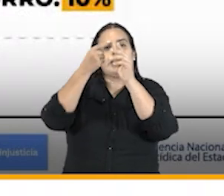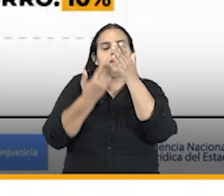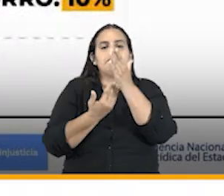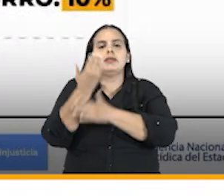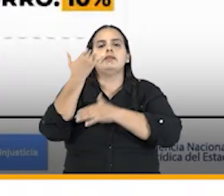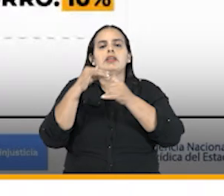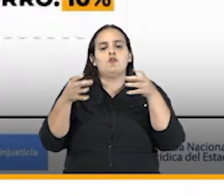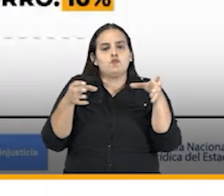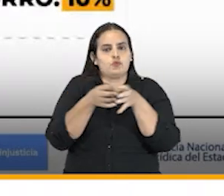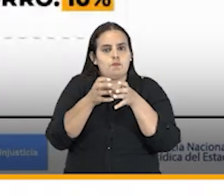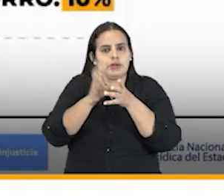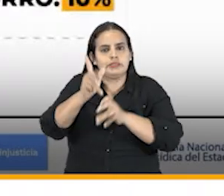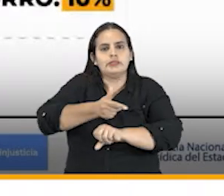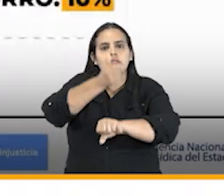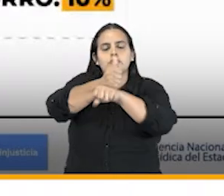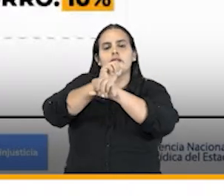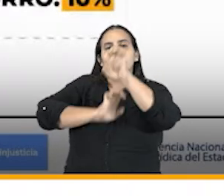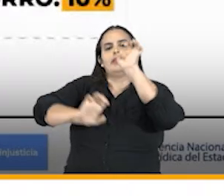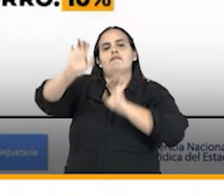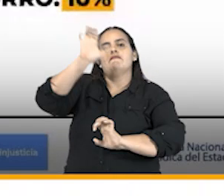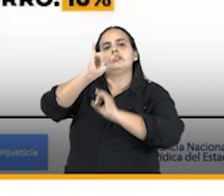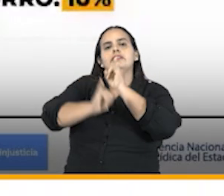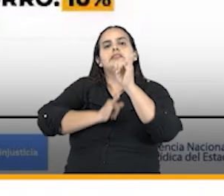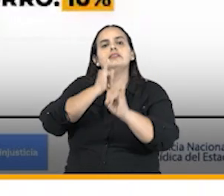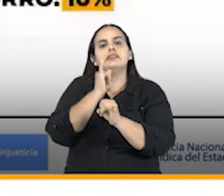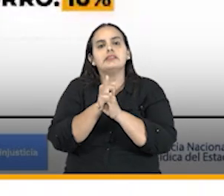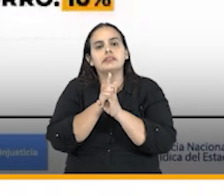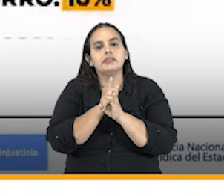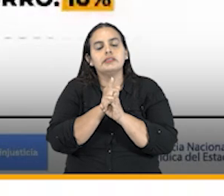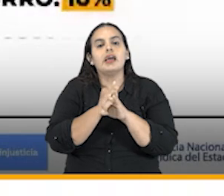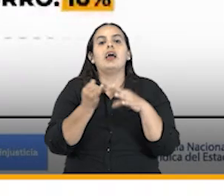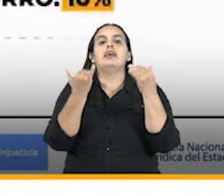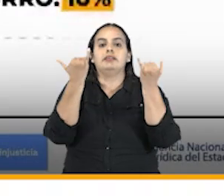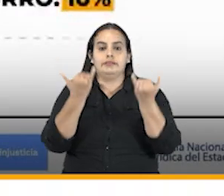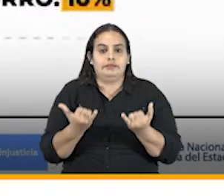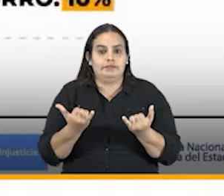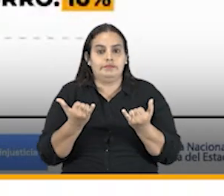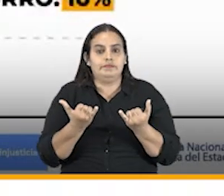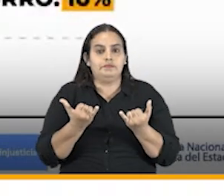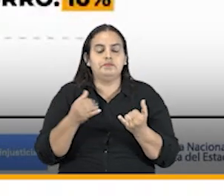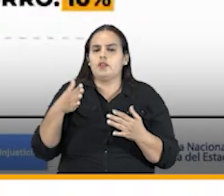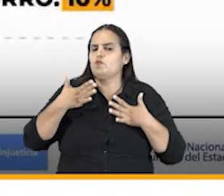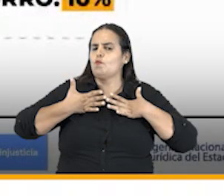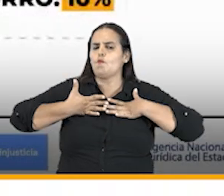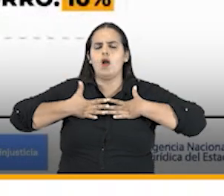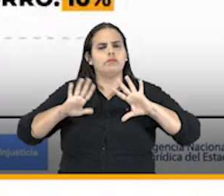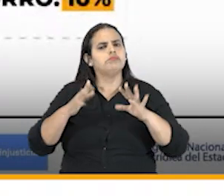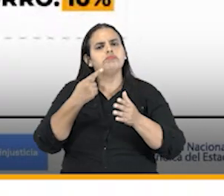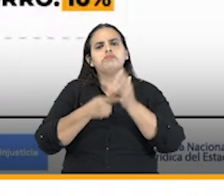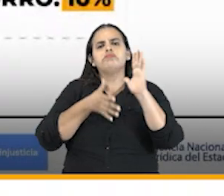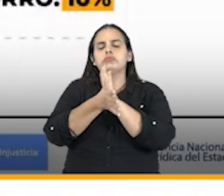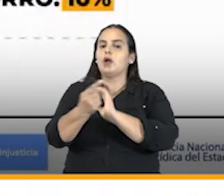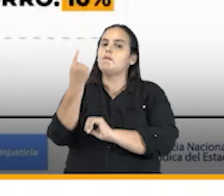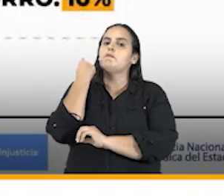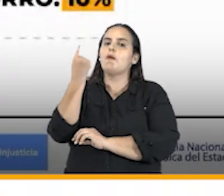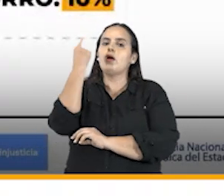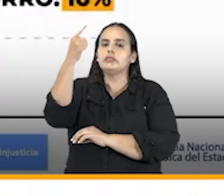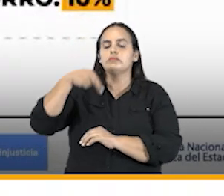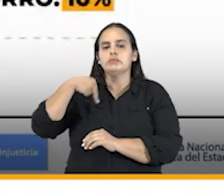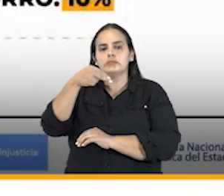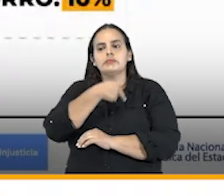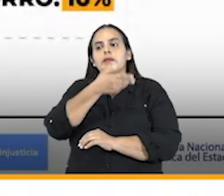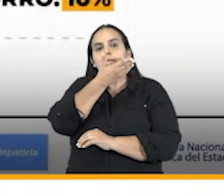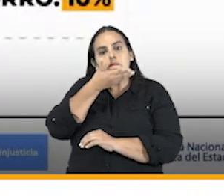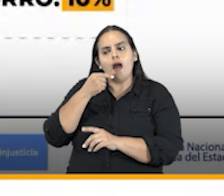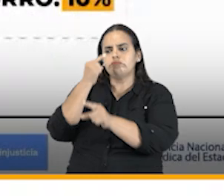por parte del equipo de la dirección de defensa internacional y en cualquier caso tenemos como política en la agencia